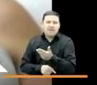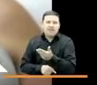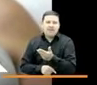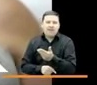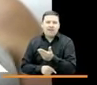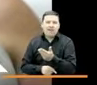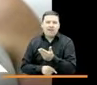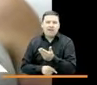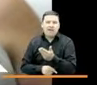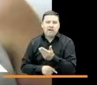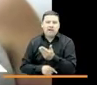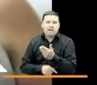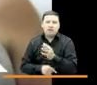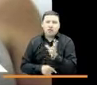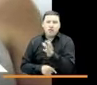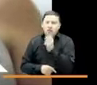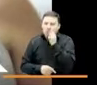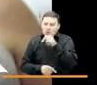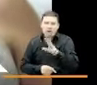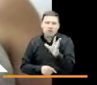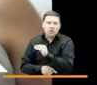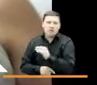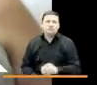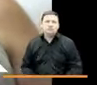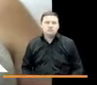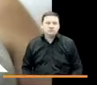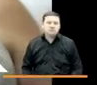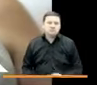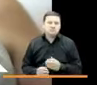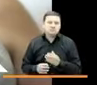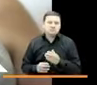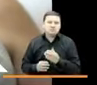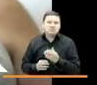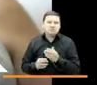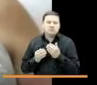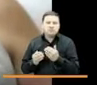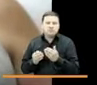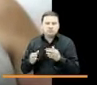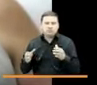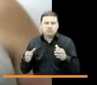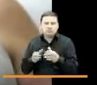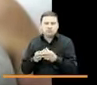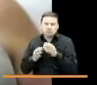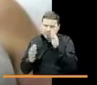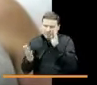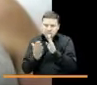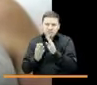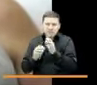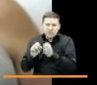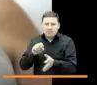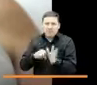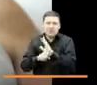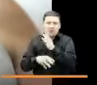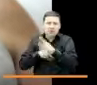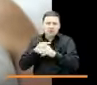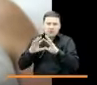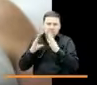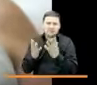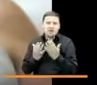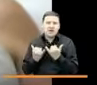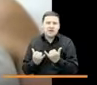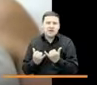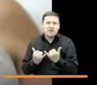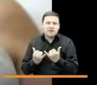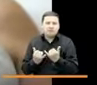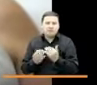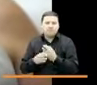juego que nos tocó a toda la humanidad, intentándonos para afrontar esta pandemia mundial. A través